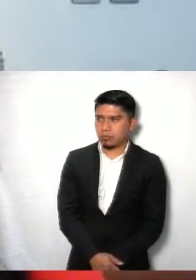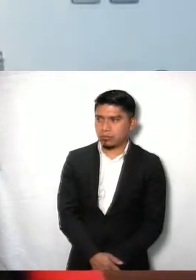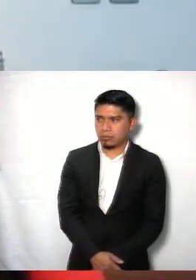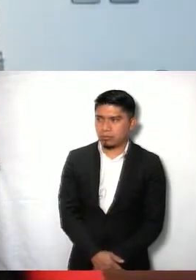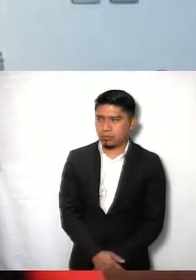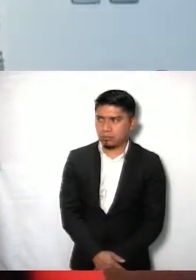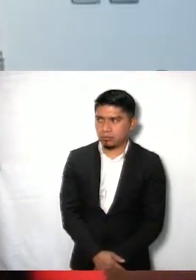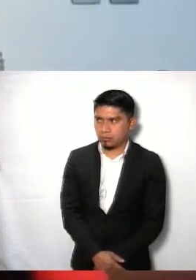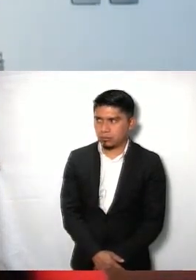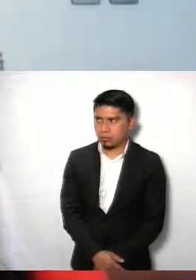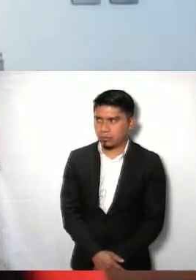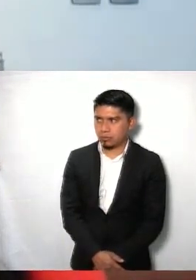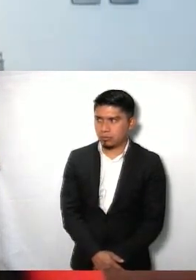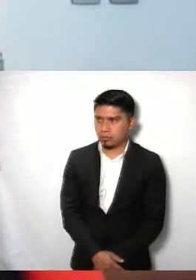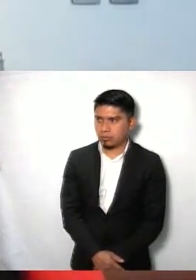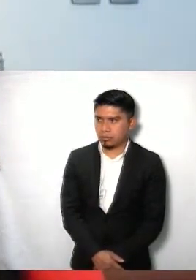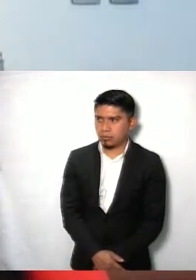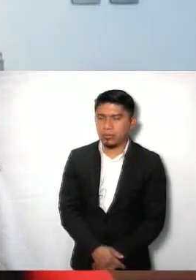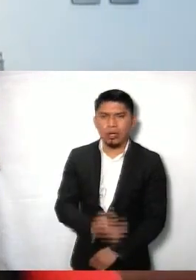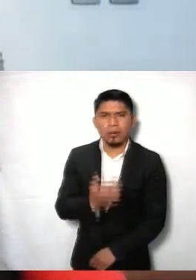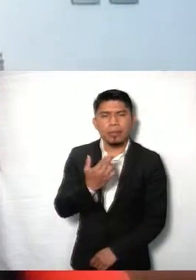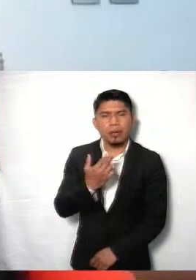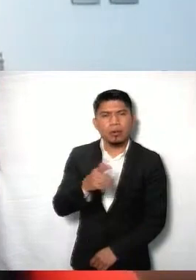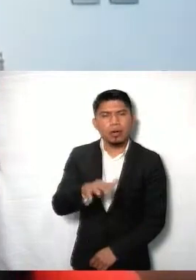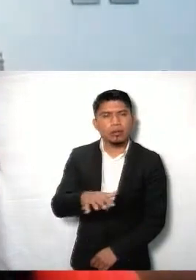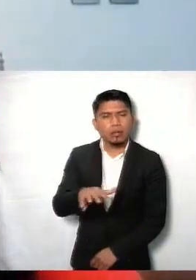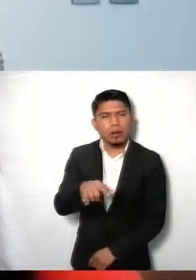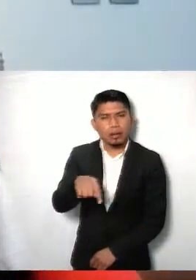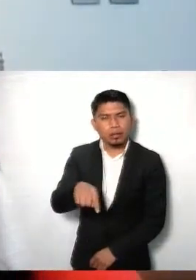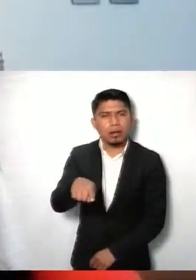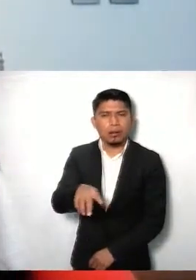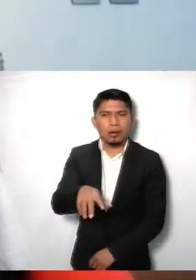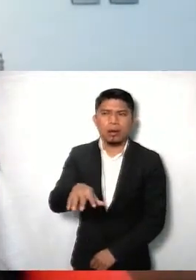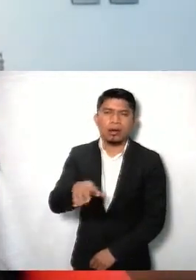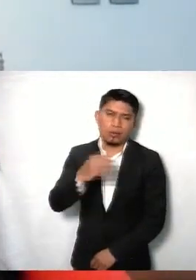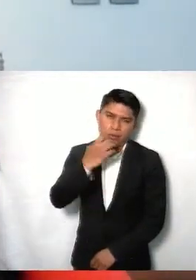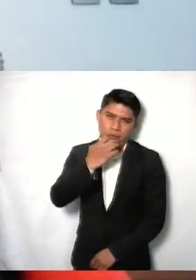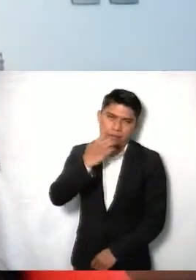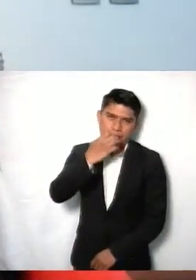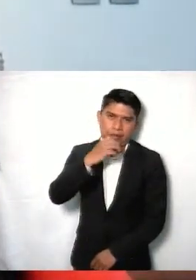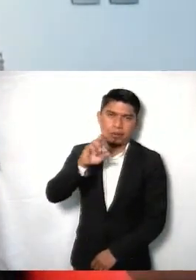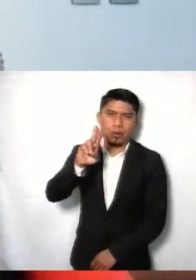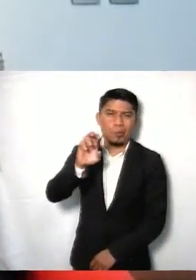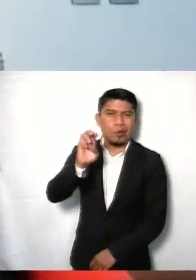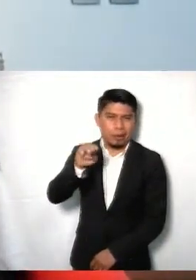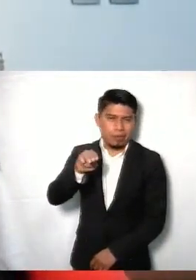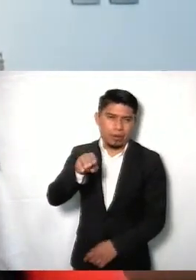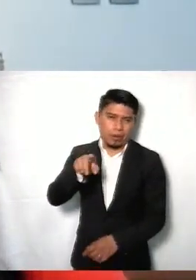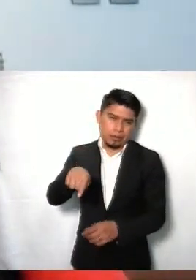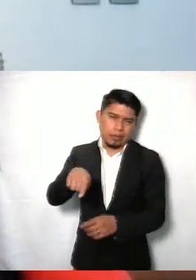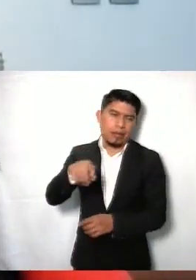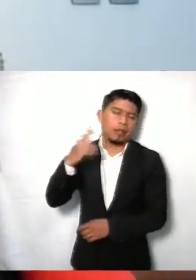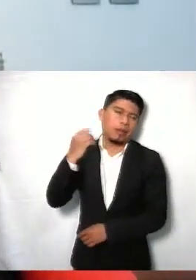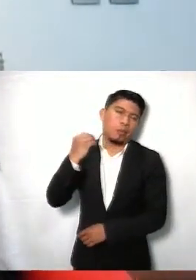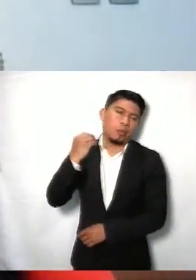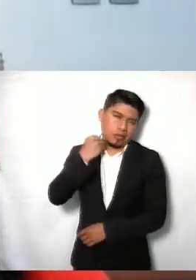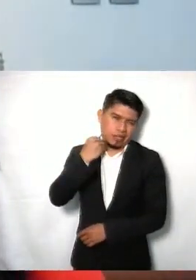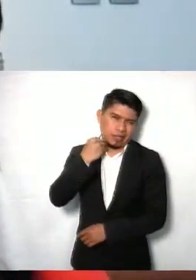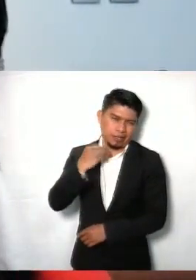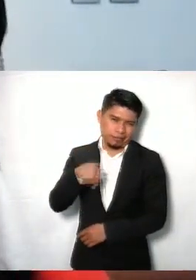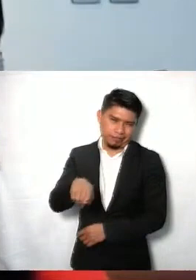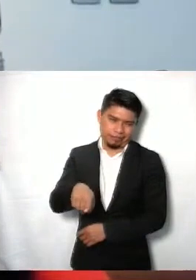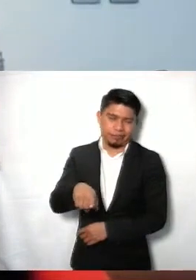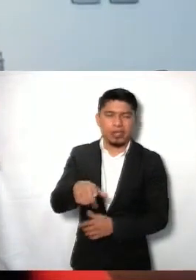las universidades. Y qué mejor que hacerlo aquí en la Facultad de Derecho de la Universidad Nacional, con grandes amigos,